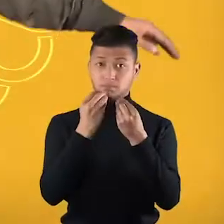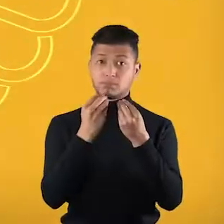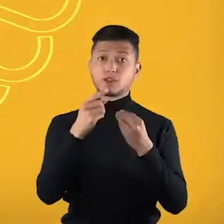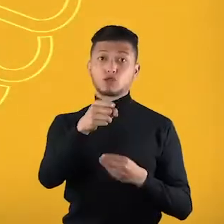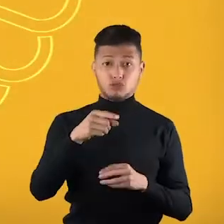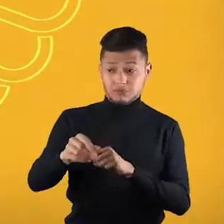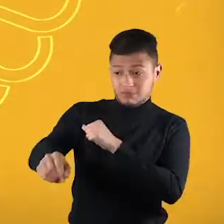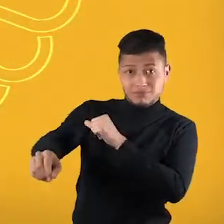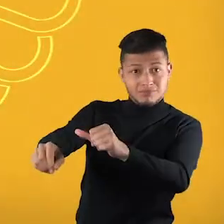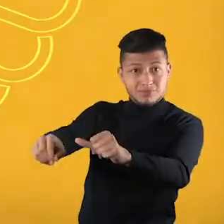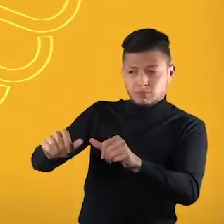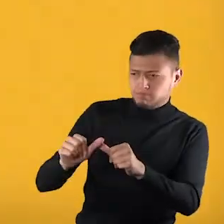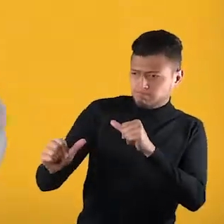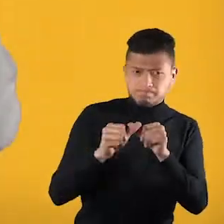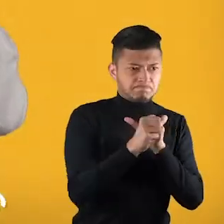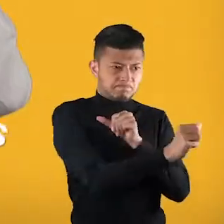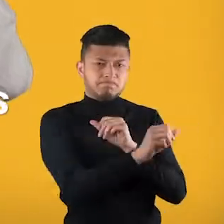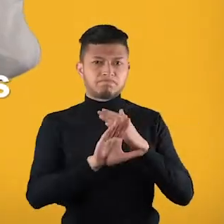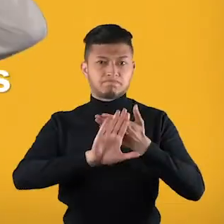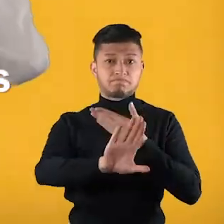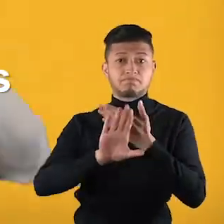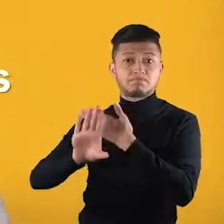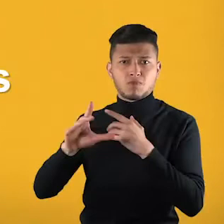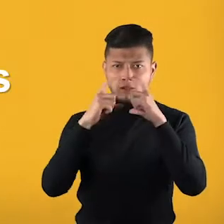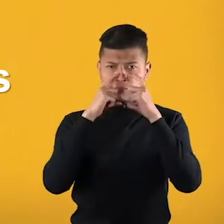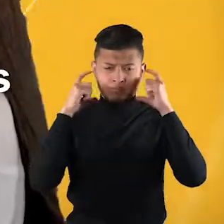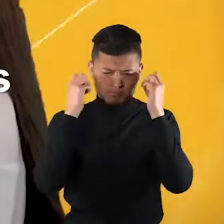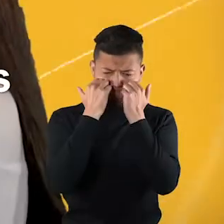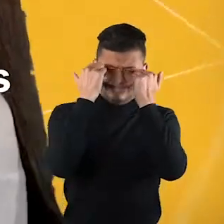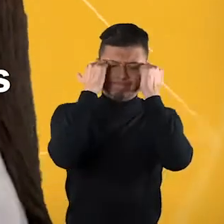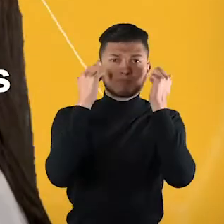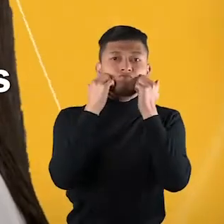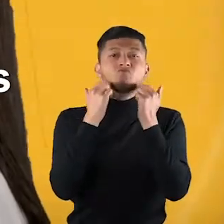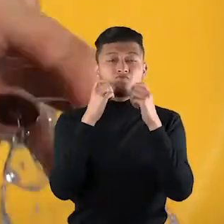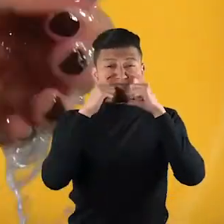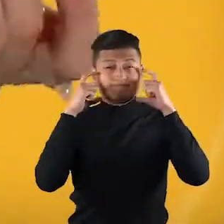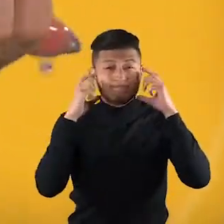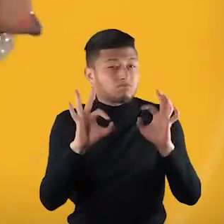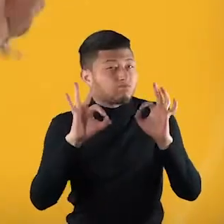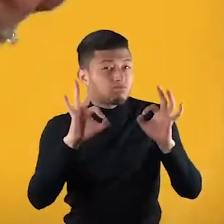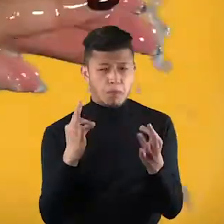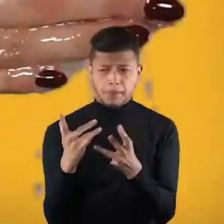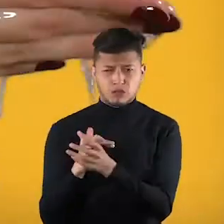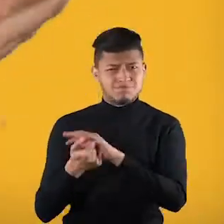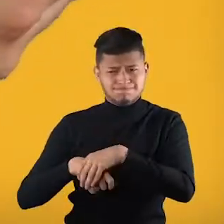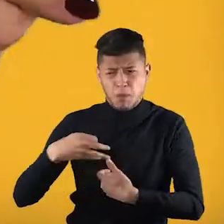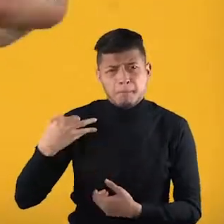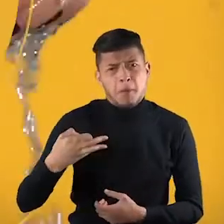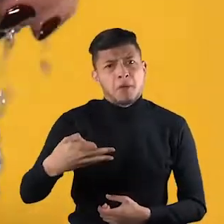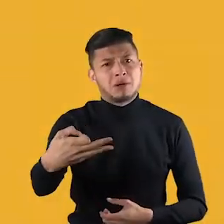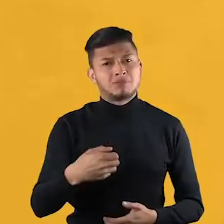Manténgase a un ala de distancia. Use siempre el tapabocas bien puesto, cubriendo nariz y boca. Lávese las manos de manera